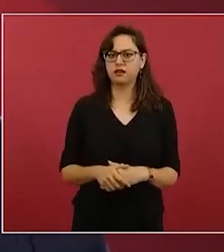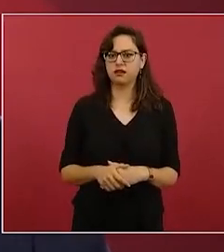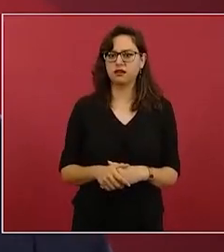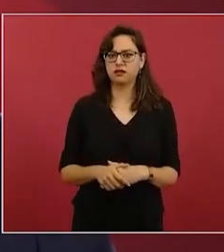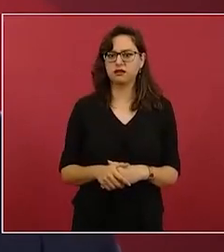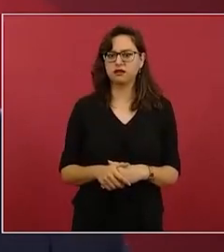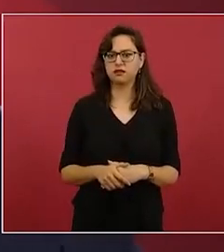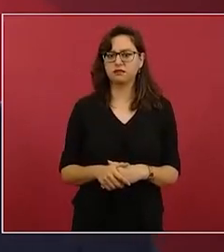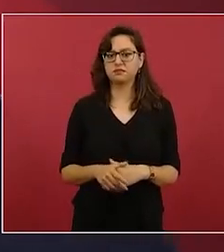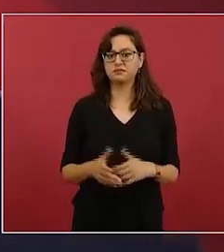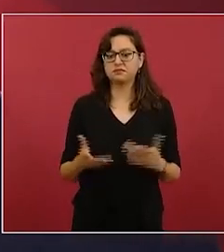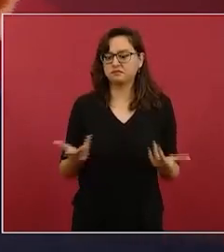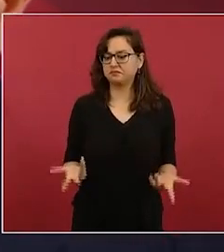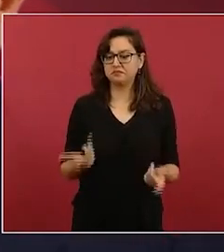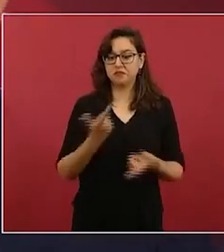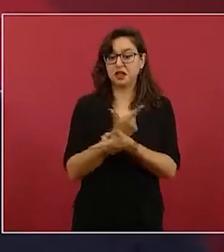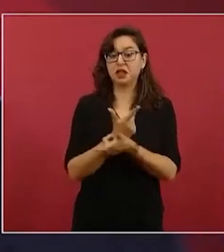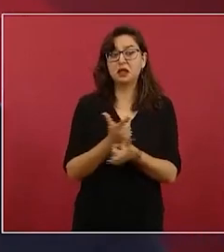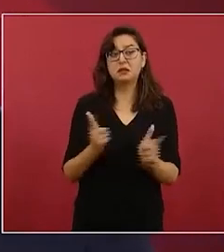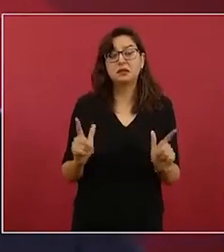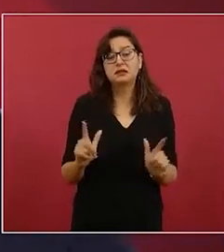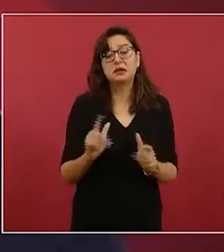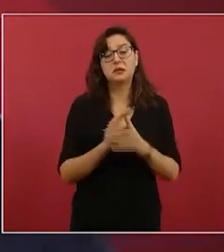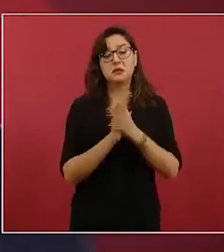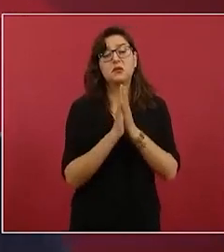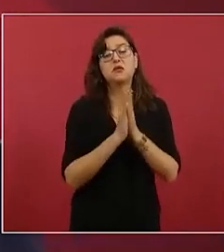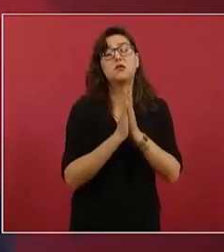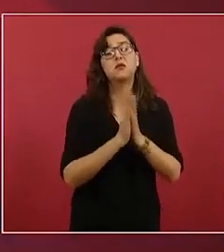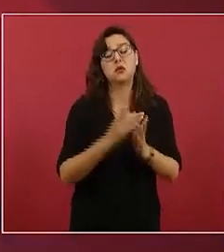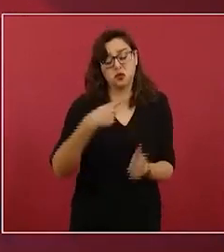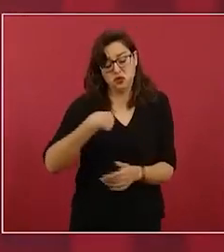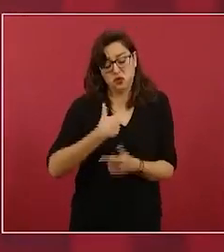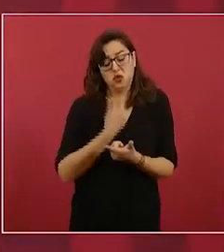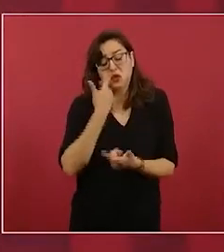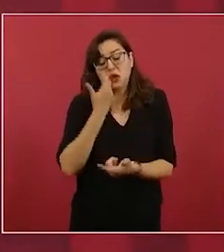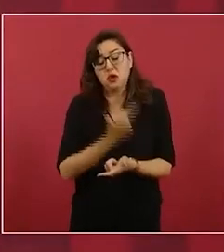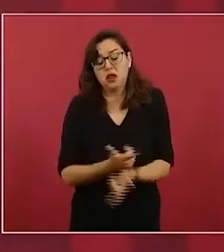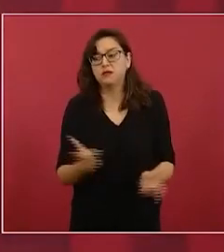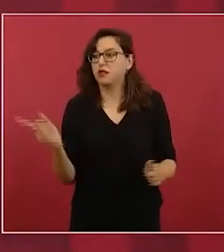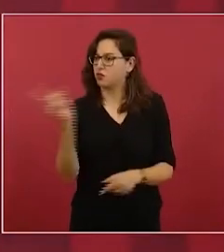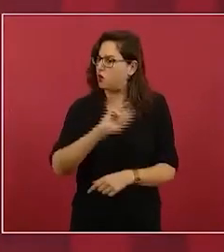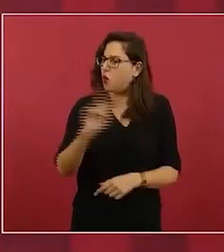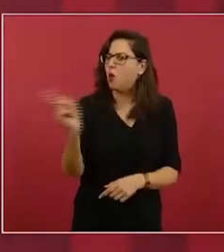que la libertad no se implora la libertad se conquista